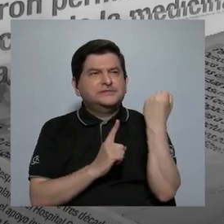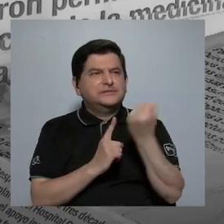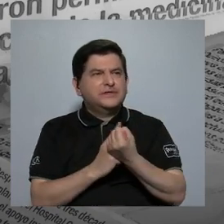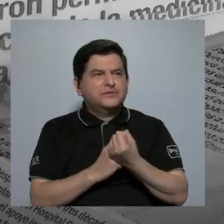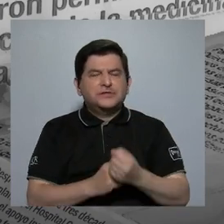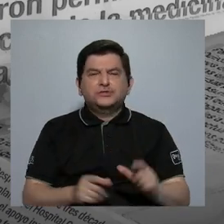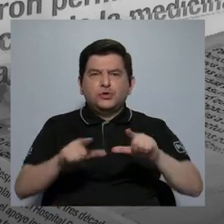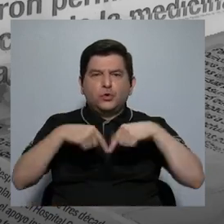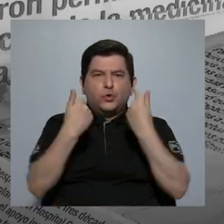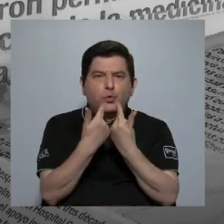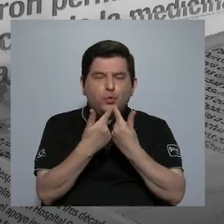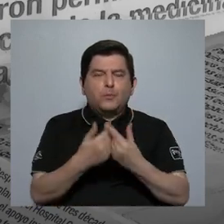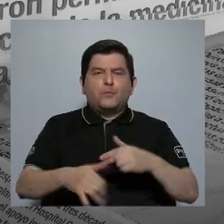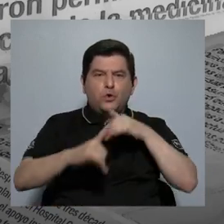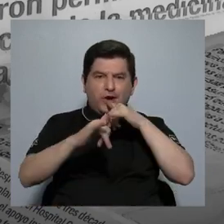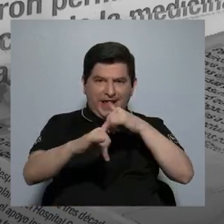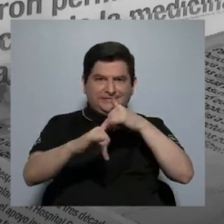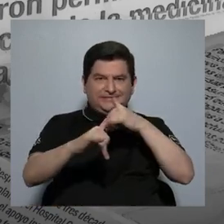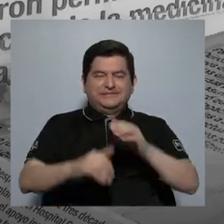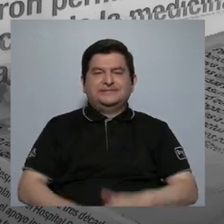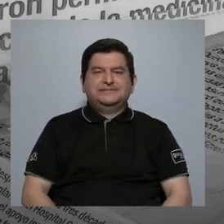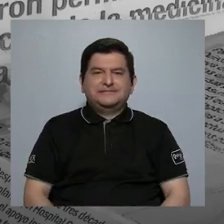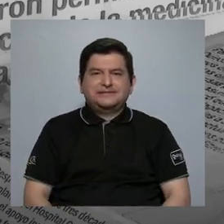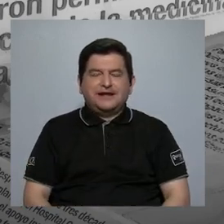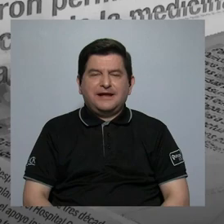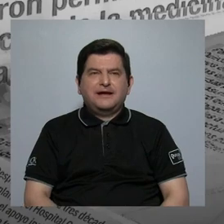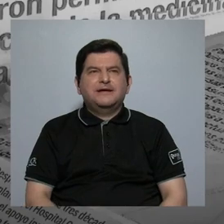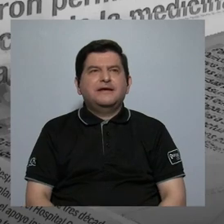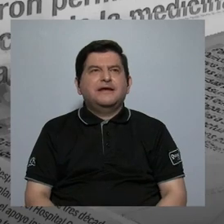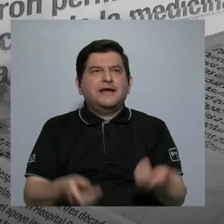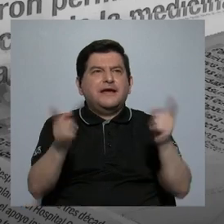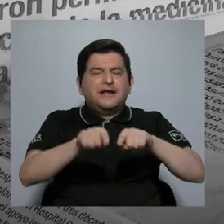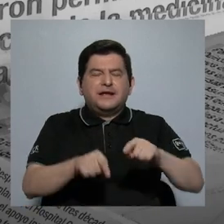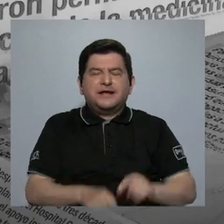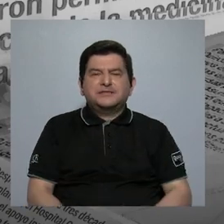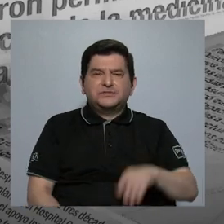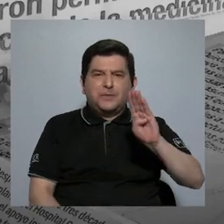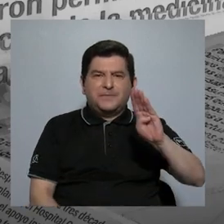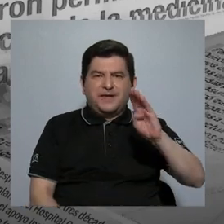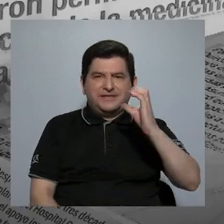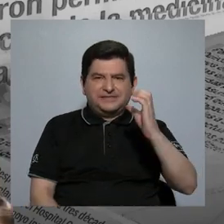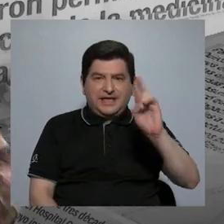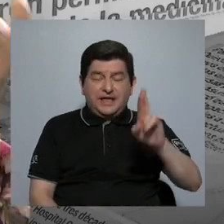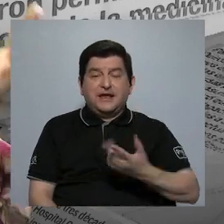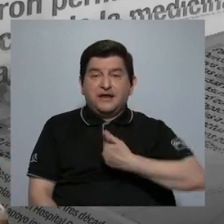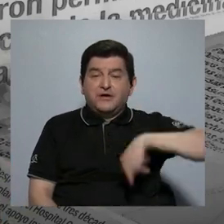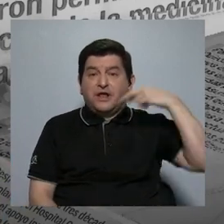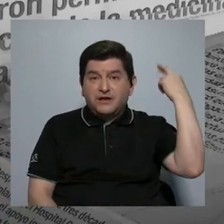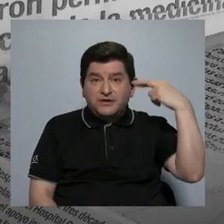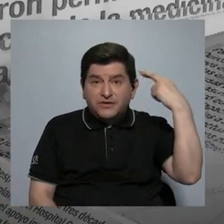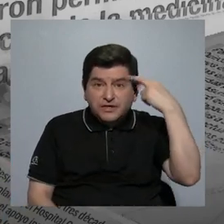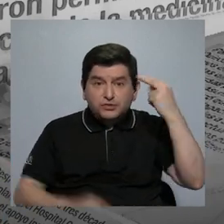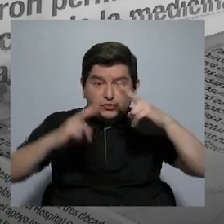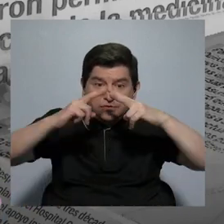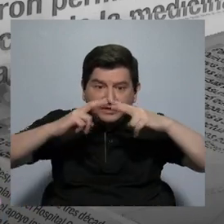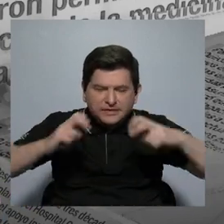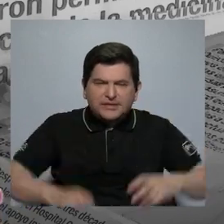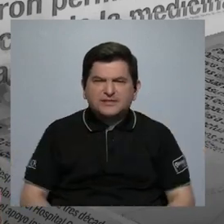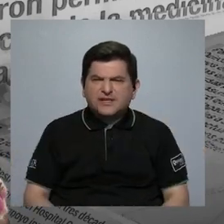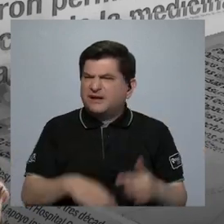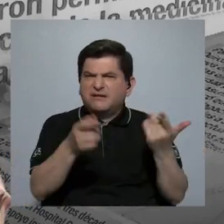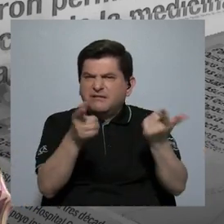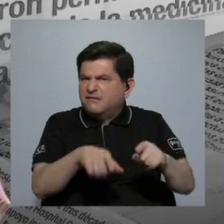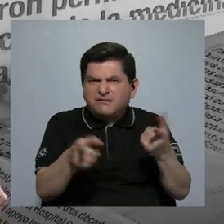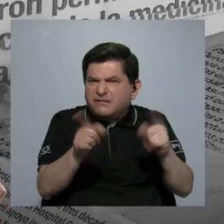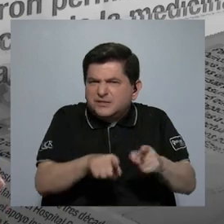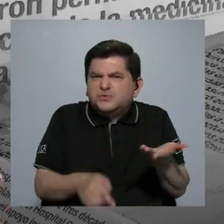Grupo Extra por parte del Banco de Costa Rica fue lo que nos motivó a analizar, o